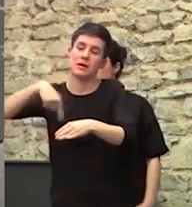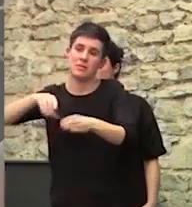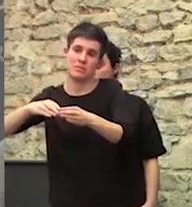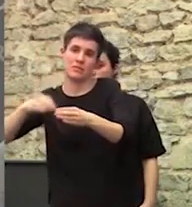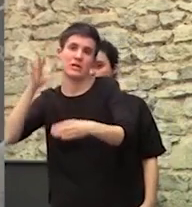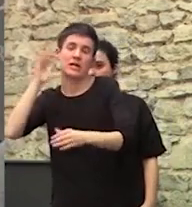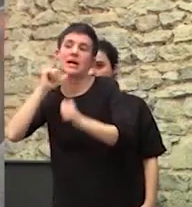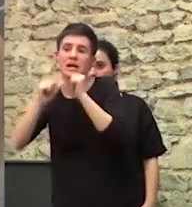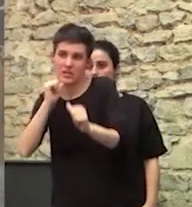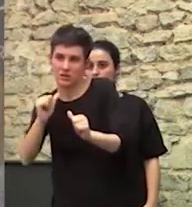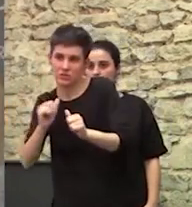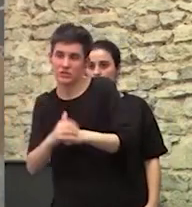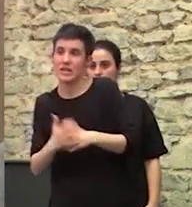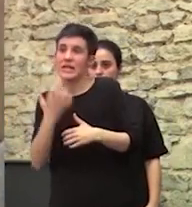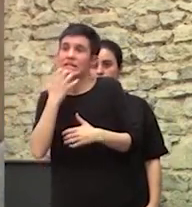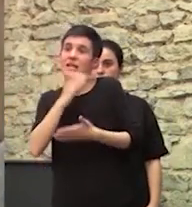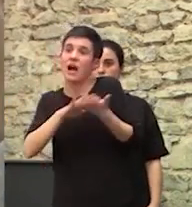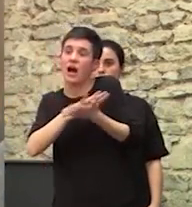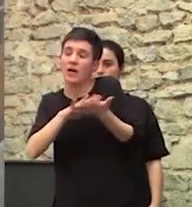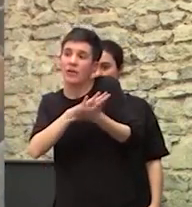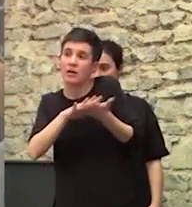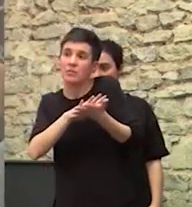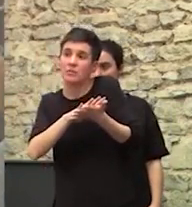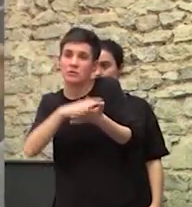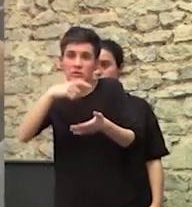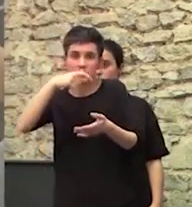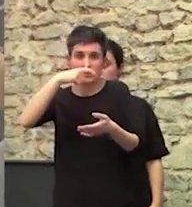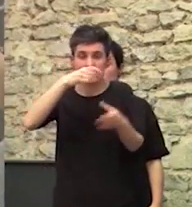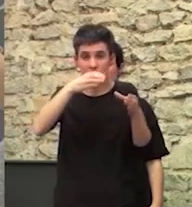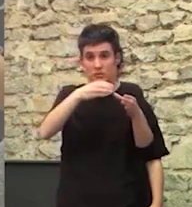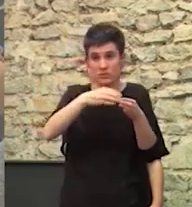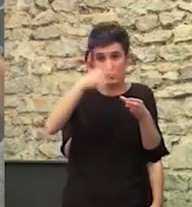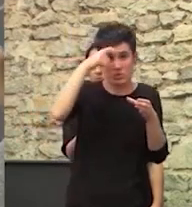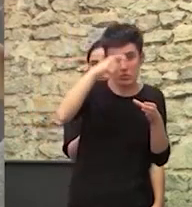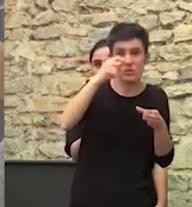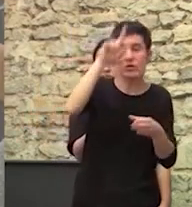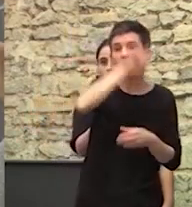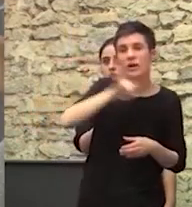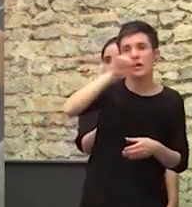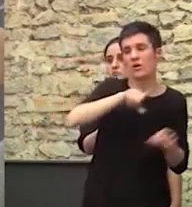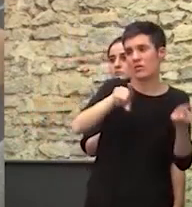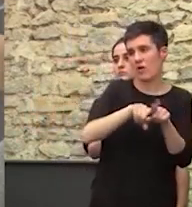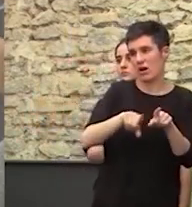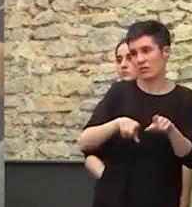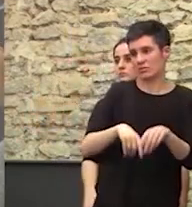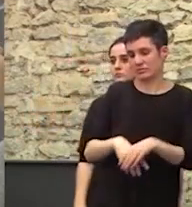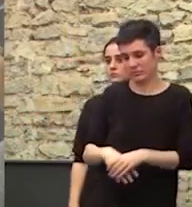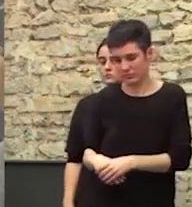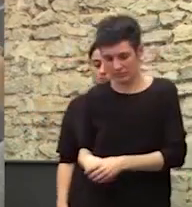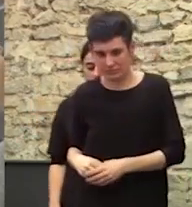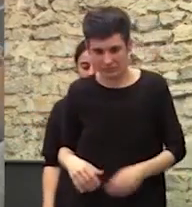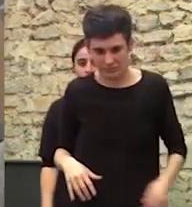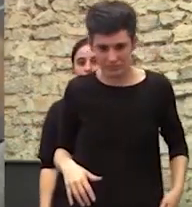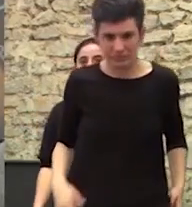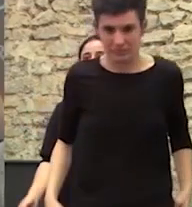Si queremos... Si hablamos del pueblo negro Pasa exactamente lo mismo Si hablamos del pueblo árabe Pasa